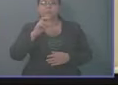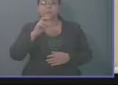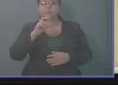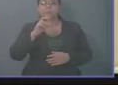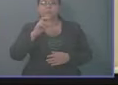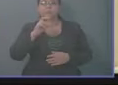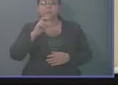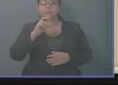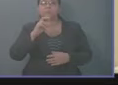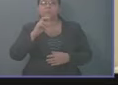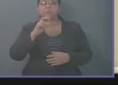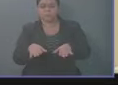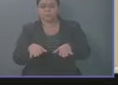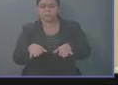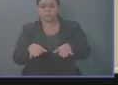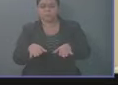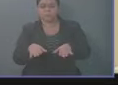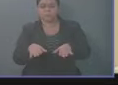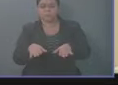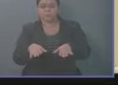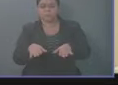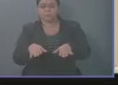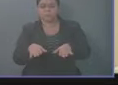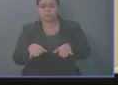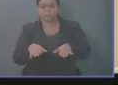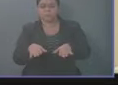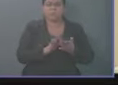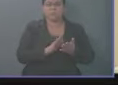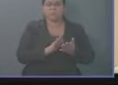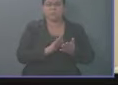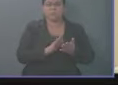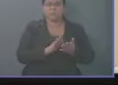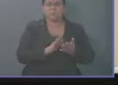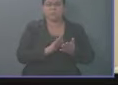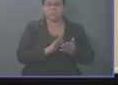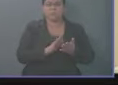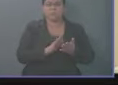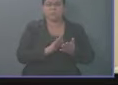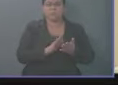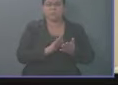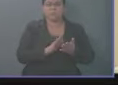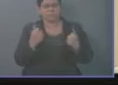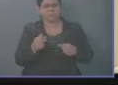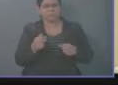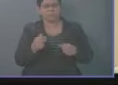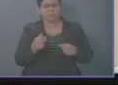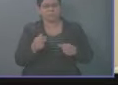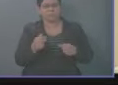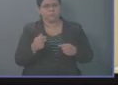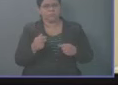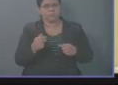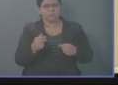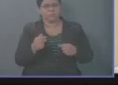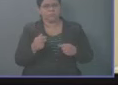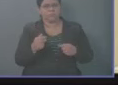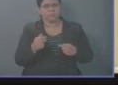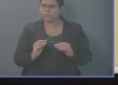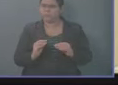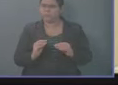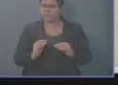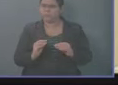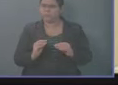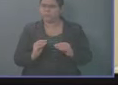camas y equipos por un costo inferior a un millón de dólares, donde si aplicamos una regla de tres,